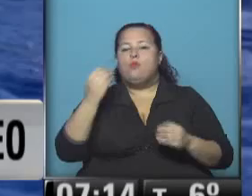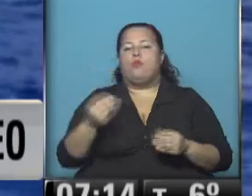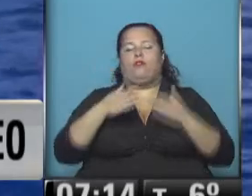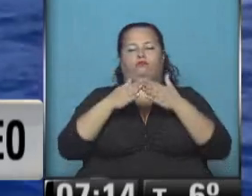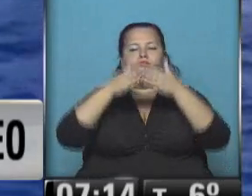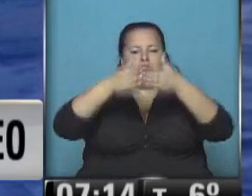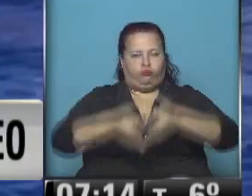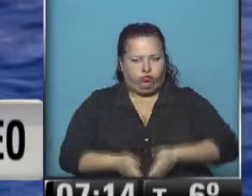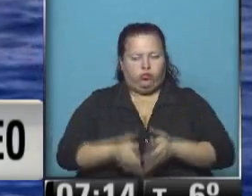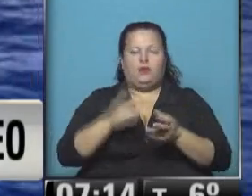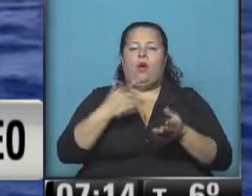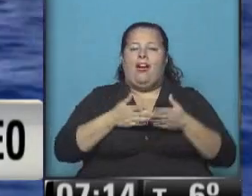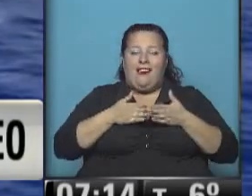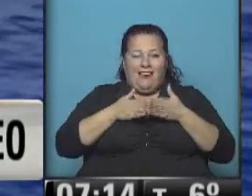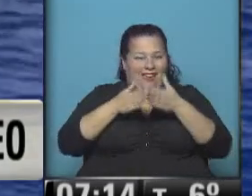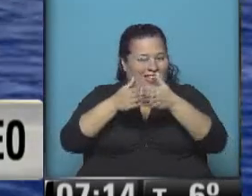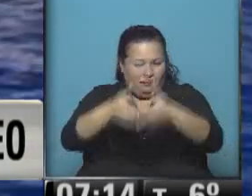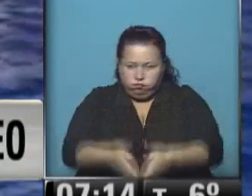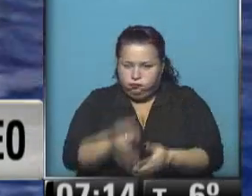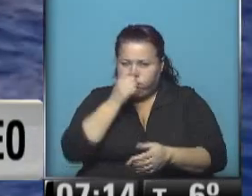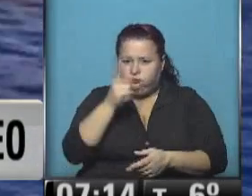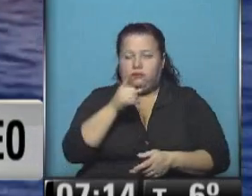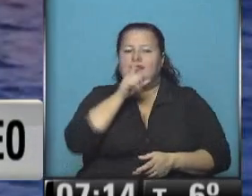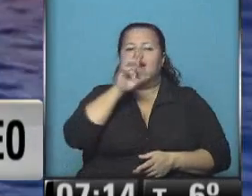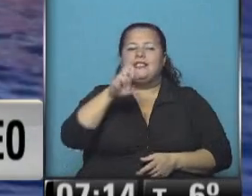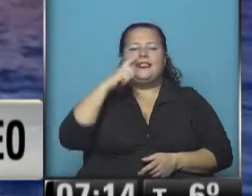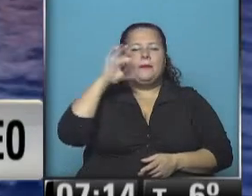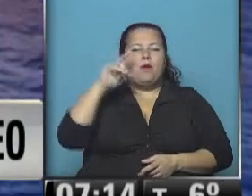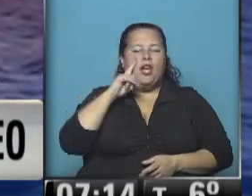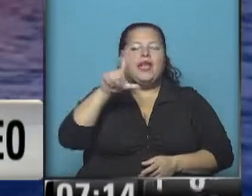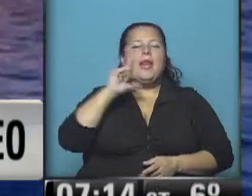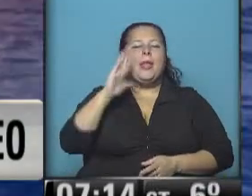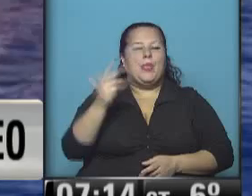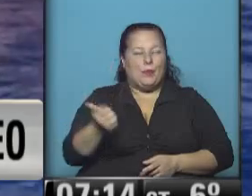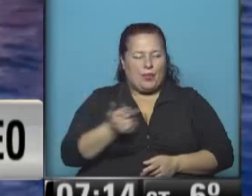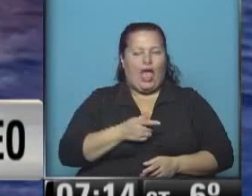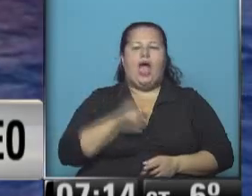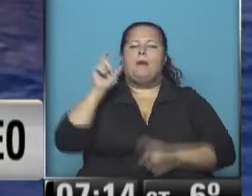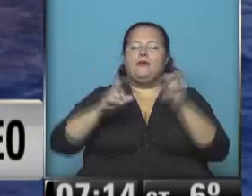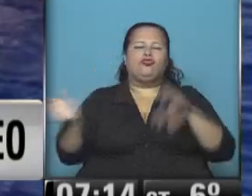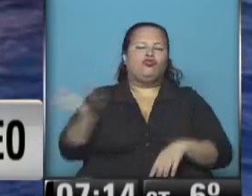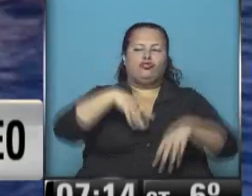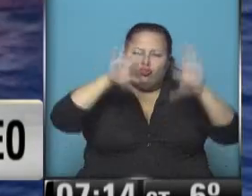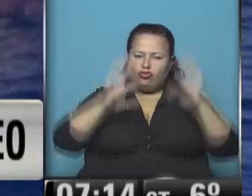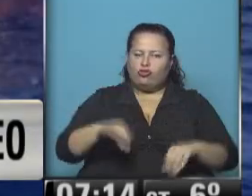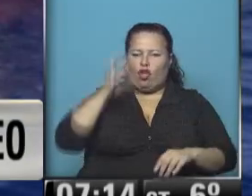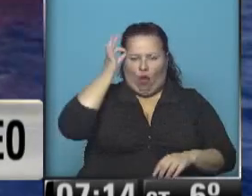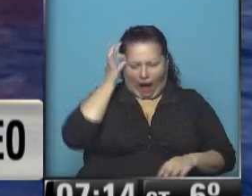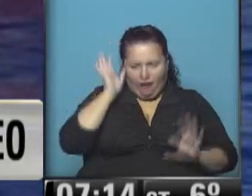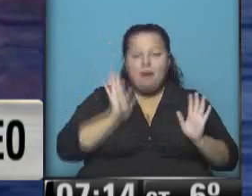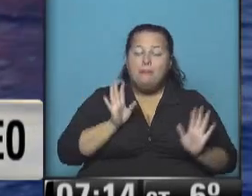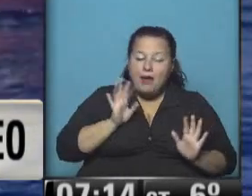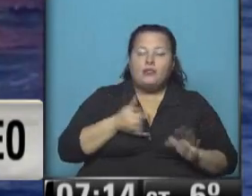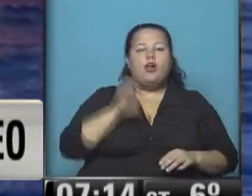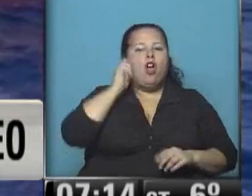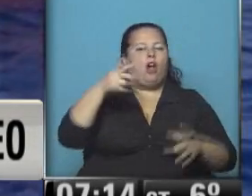este naufragio. Fue apenas salía la embarcación de Trípoli, de Libia, todos los ciudadanos eran africanos. Pero lo que sí se